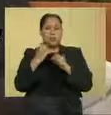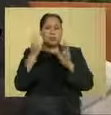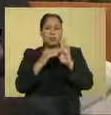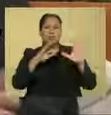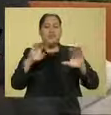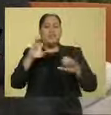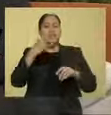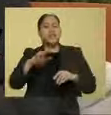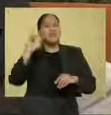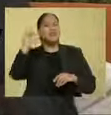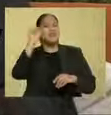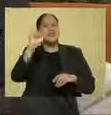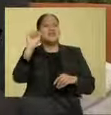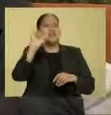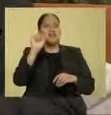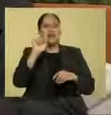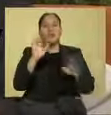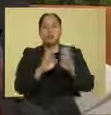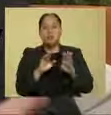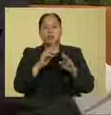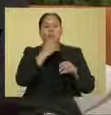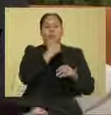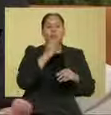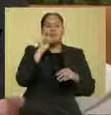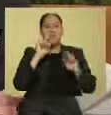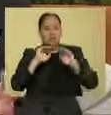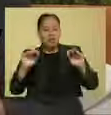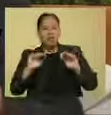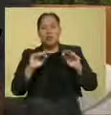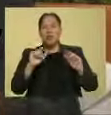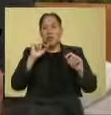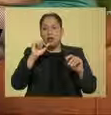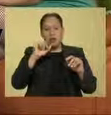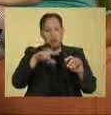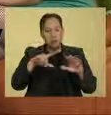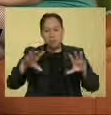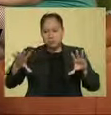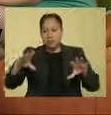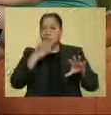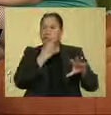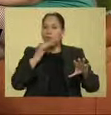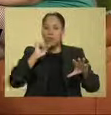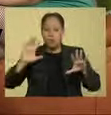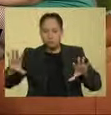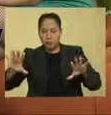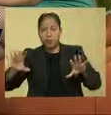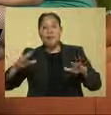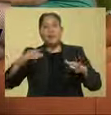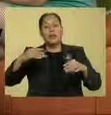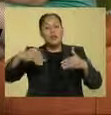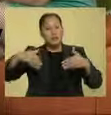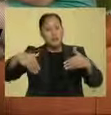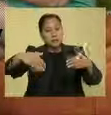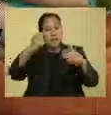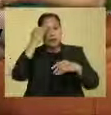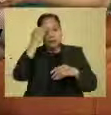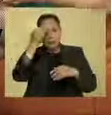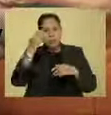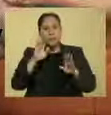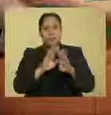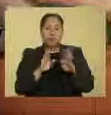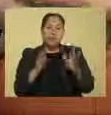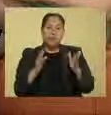alguna manera estableció que estos patrones de género no se podían mover. Afortunadamente y con el paso del tiempo, estas presunciones